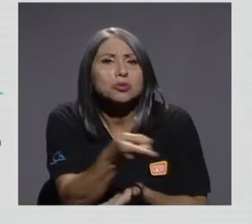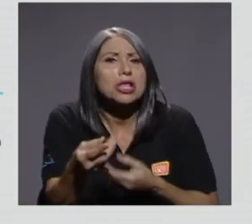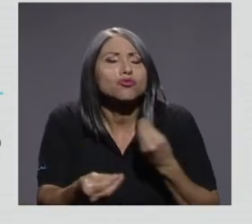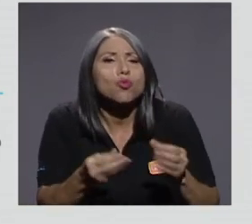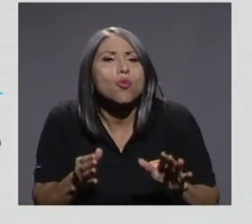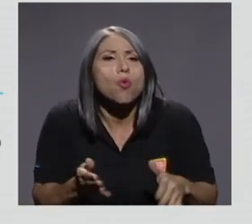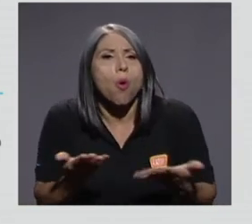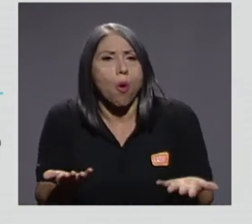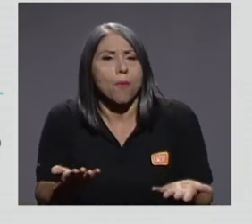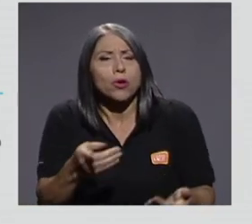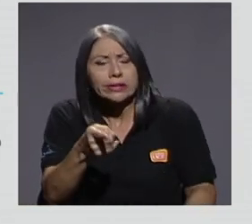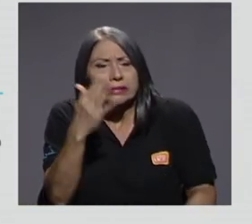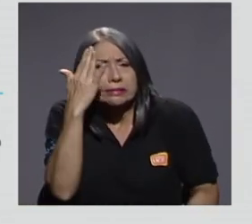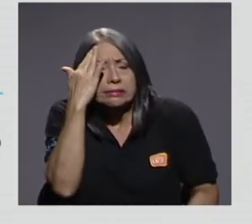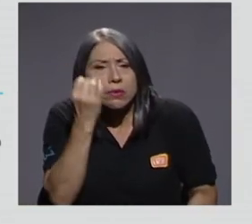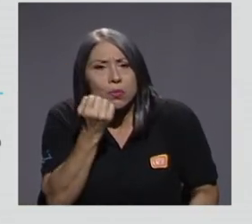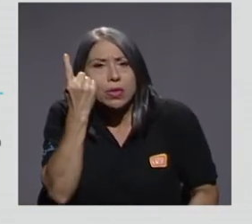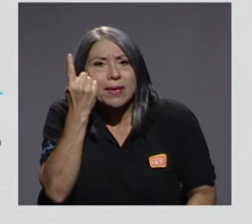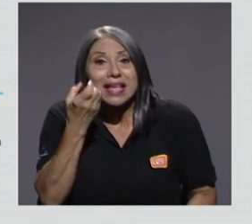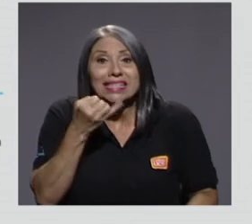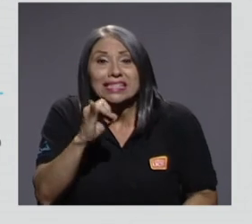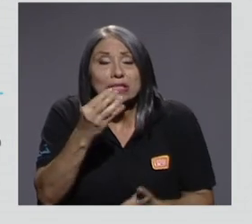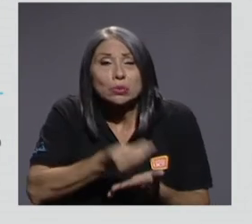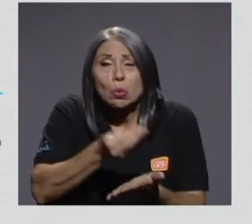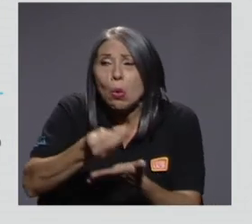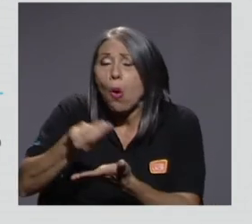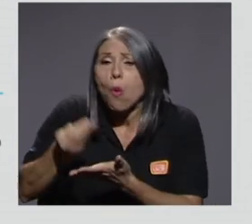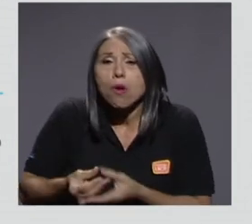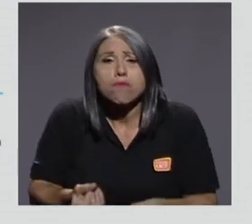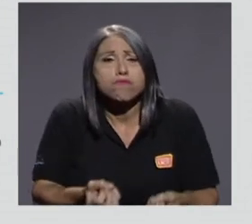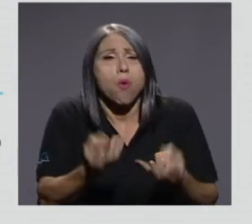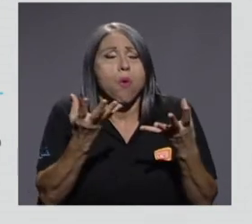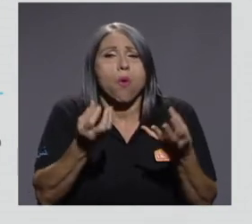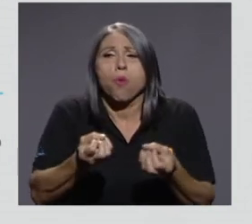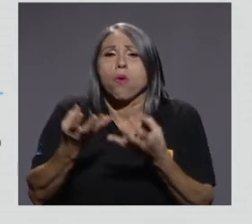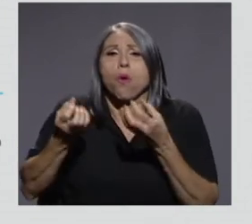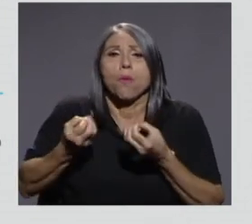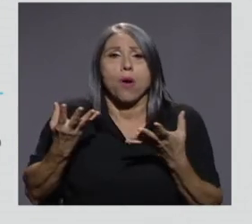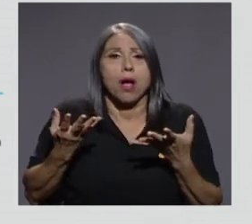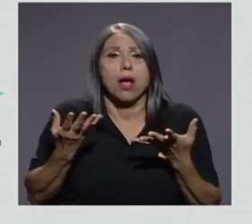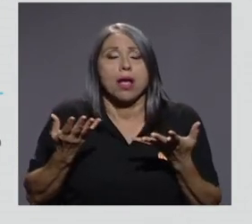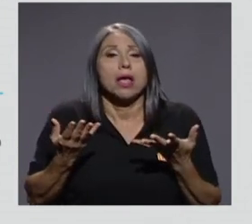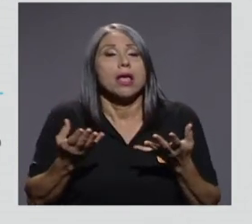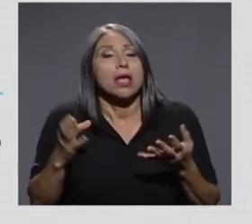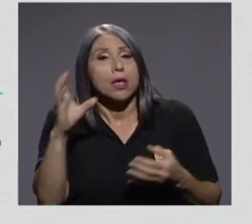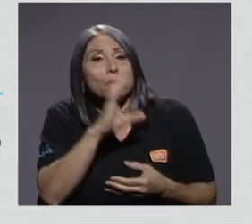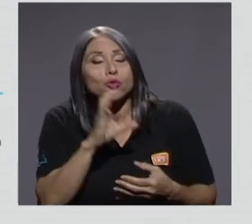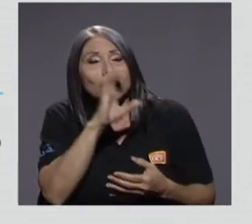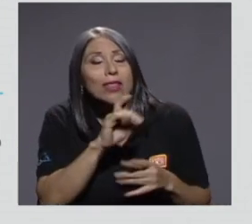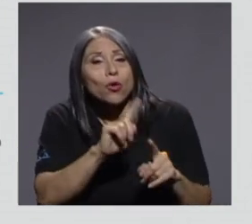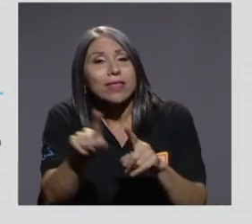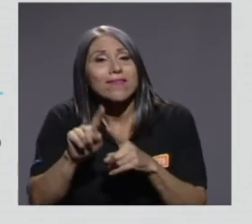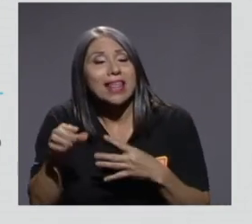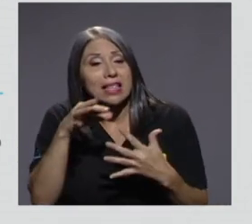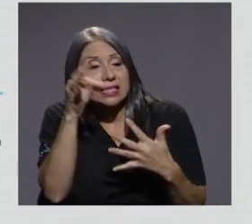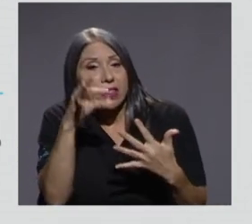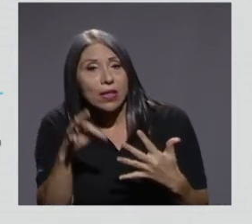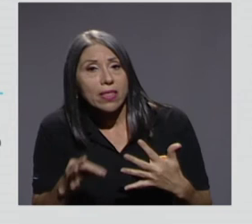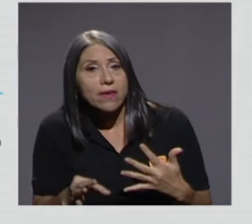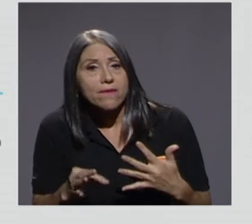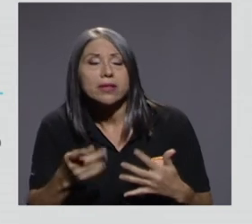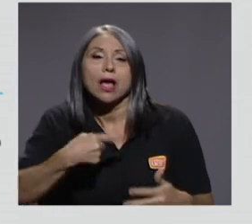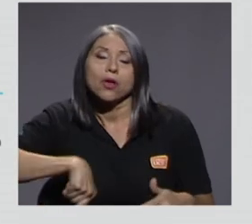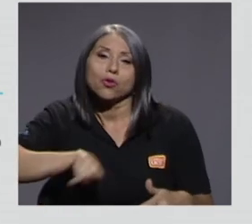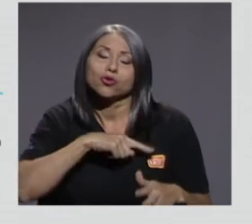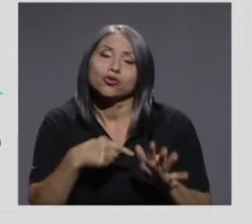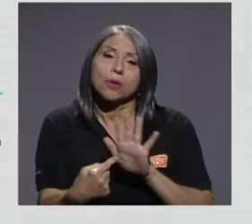ello, cómo las compras a gran volumen y aprovechando, ¿verdad?, buscando alternativas diferentes. Hemos mostrado lo que tiene que